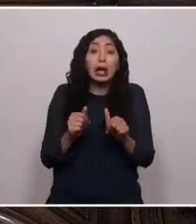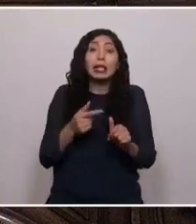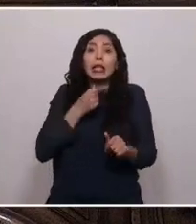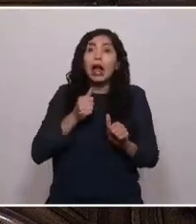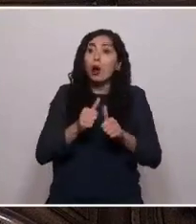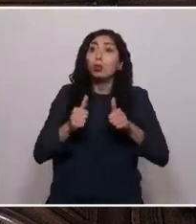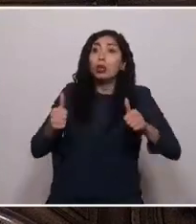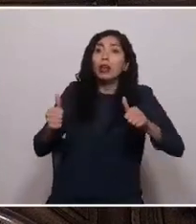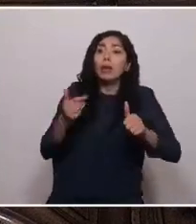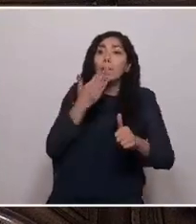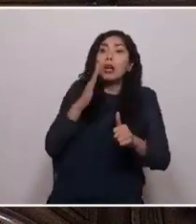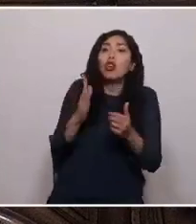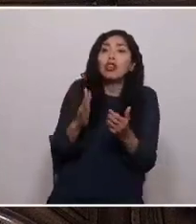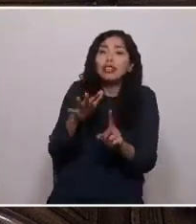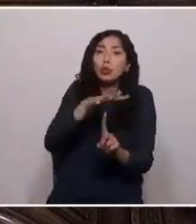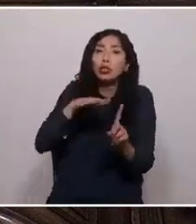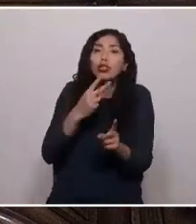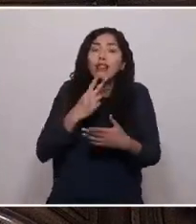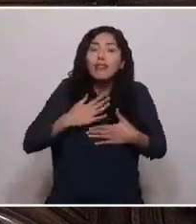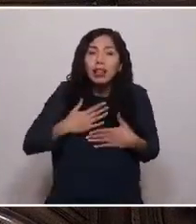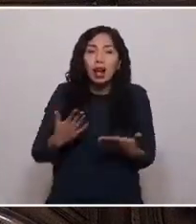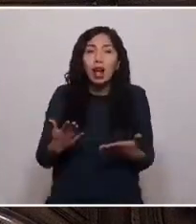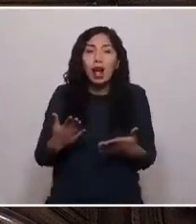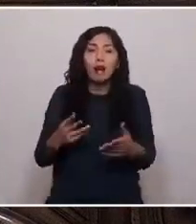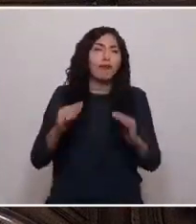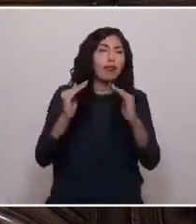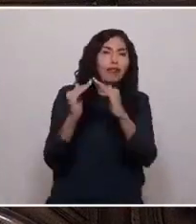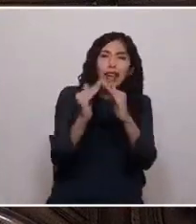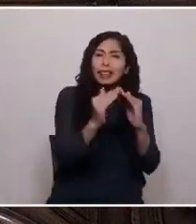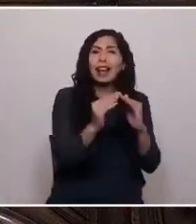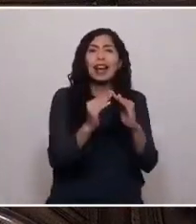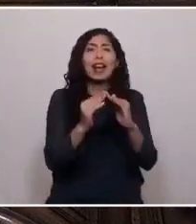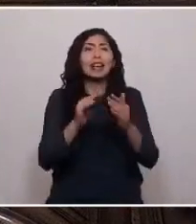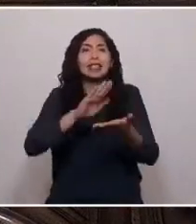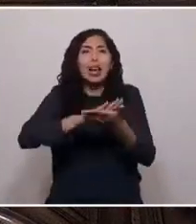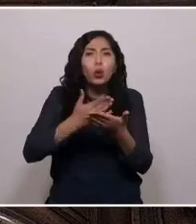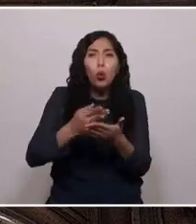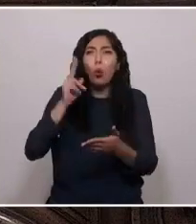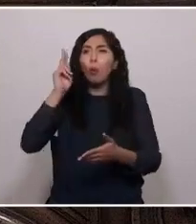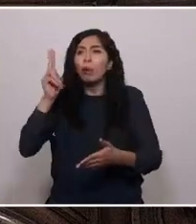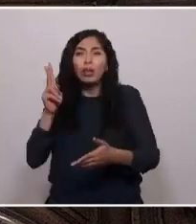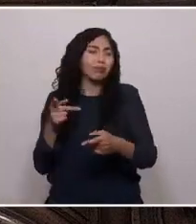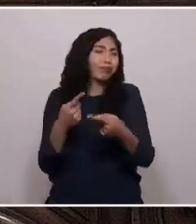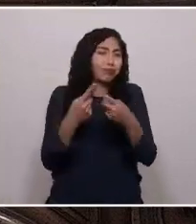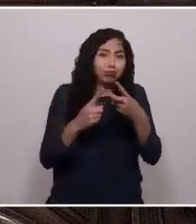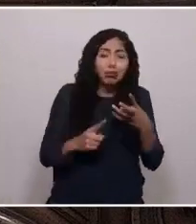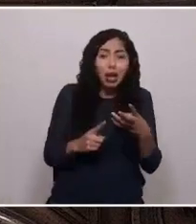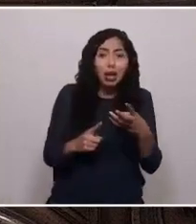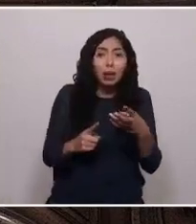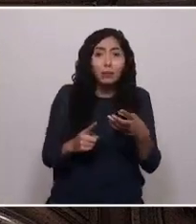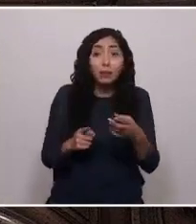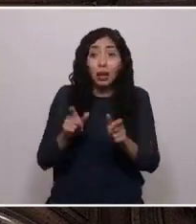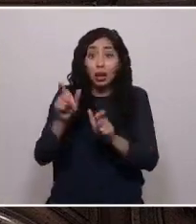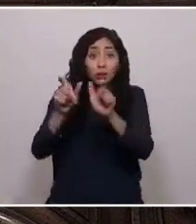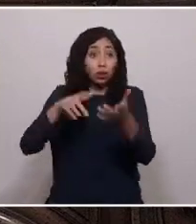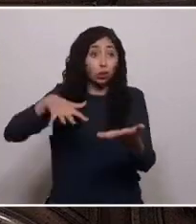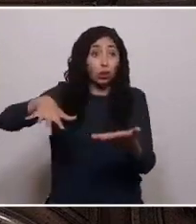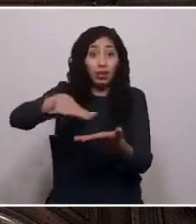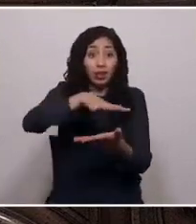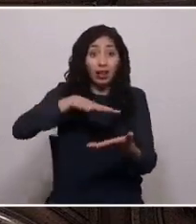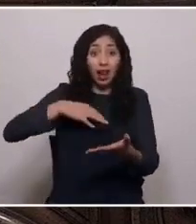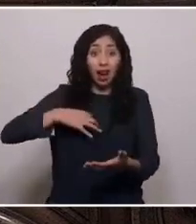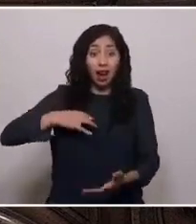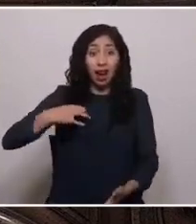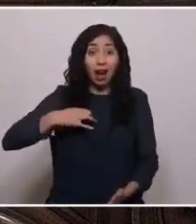de vida, vivienda, salud, conectividad, educación y tantas otras. Para la ciudadanía, la puerta de entrada